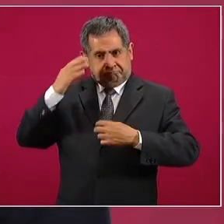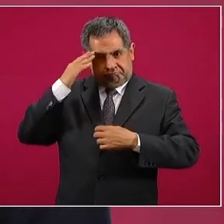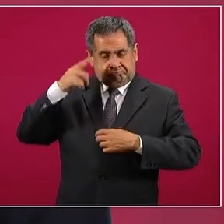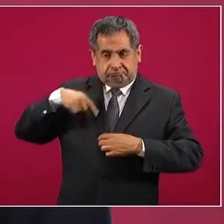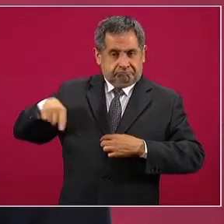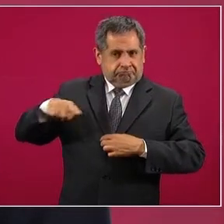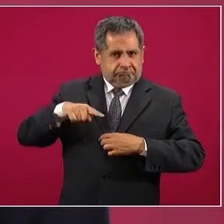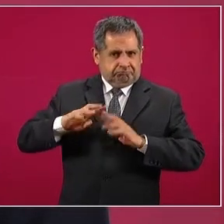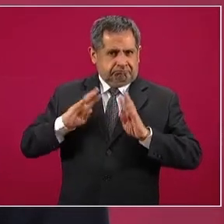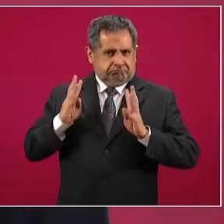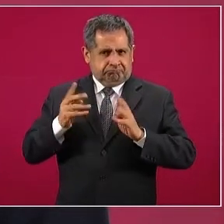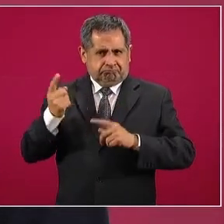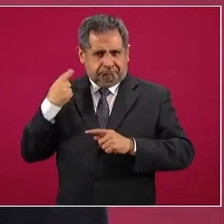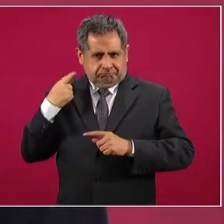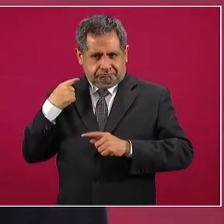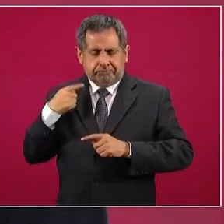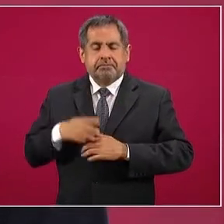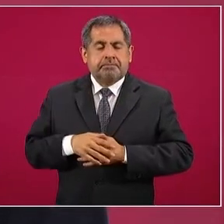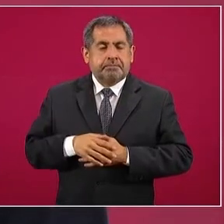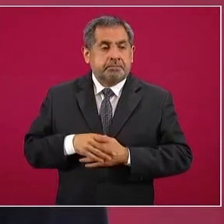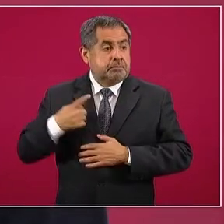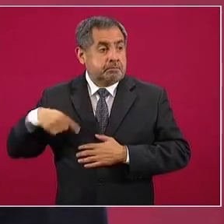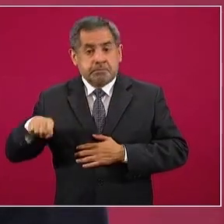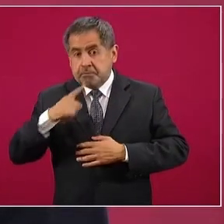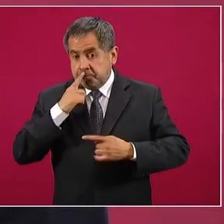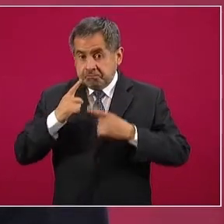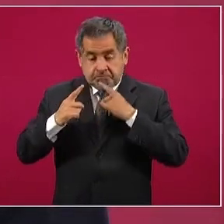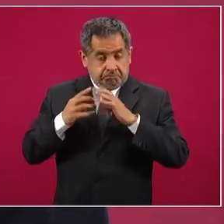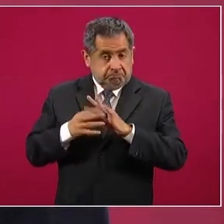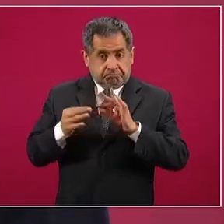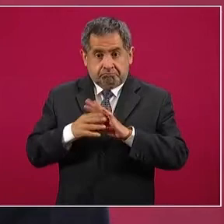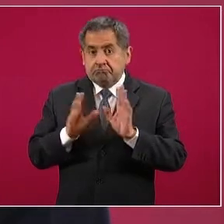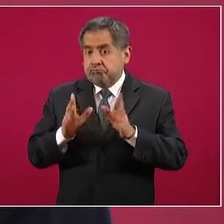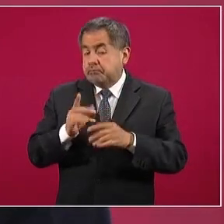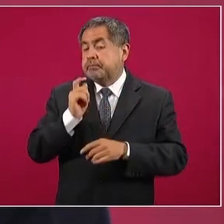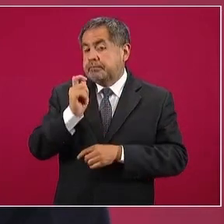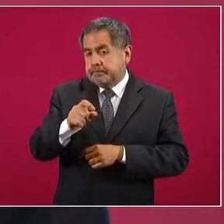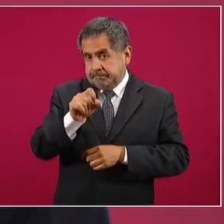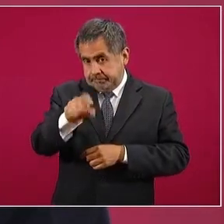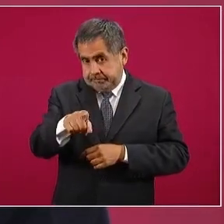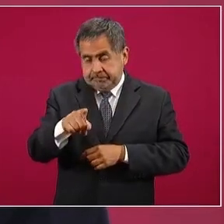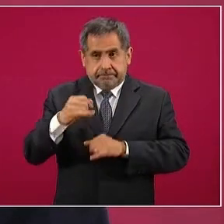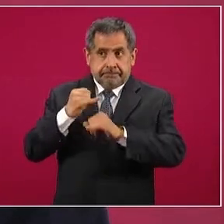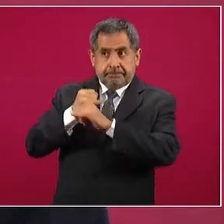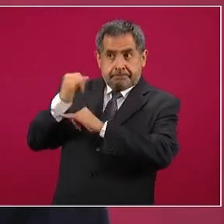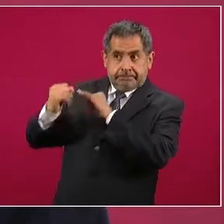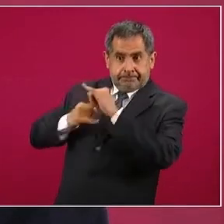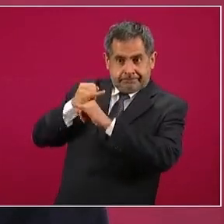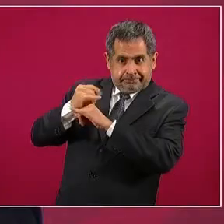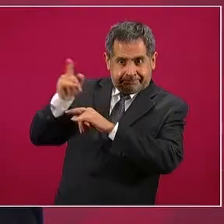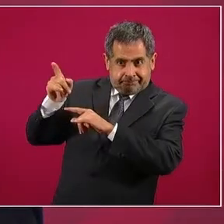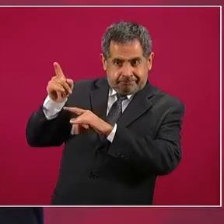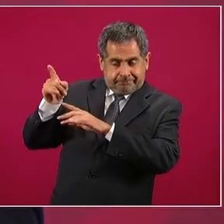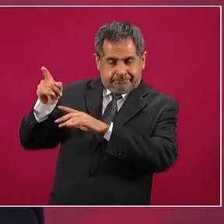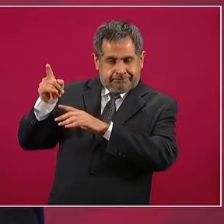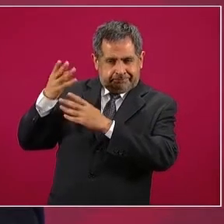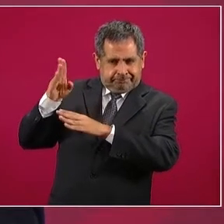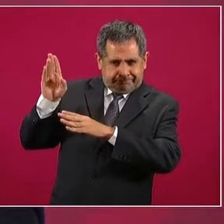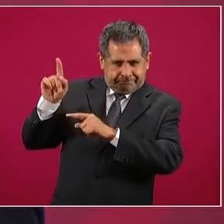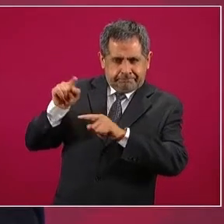se está hablando, y esto tiene que ver con organismos financieros internacionales,